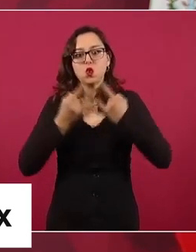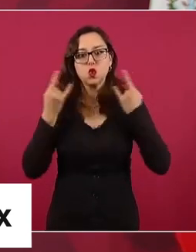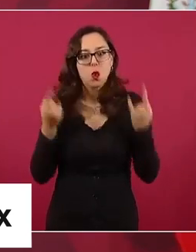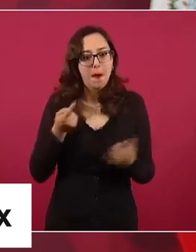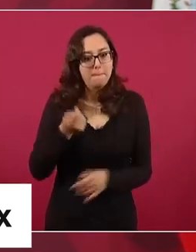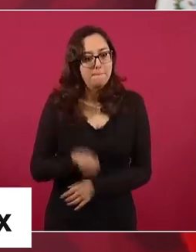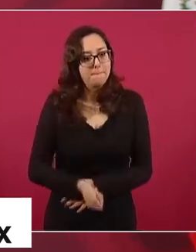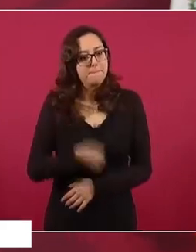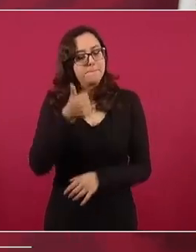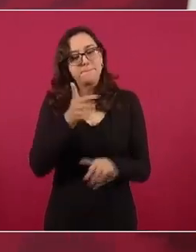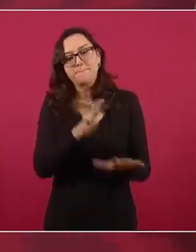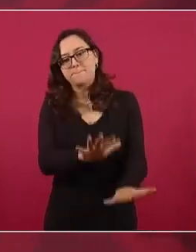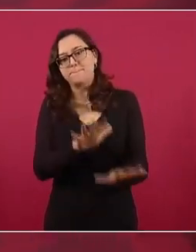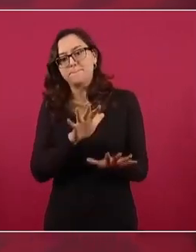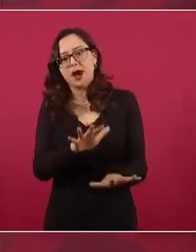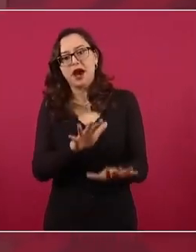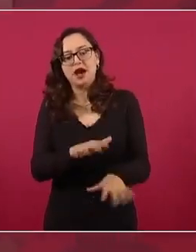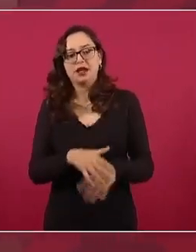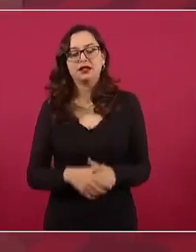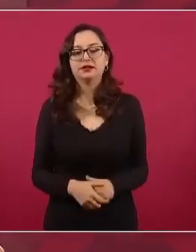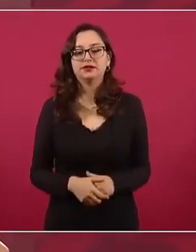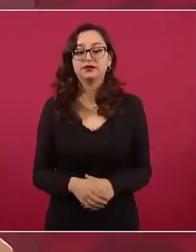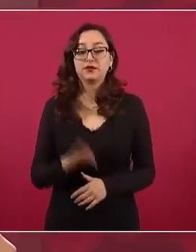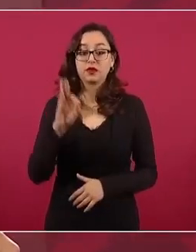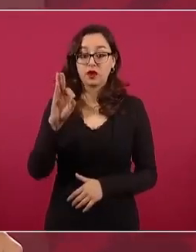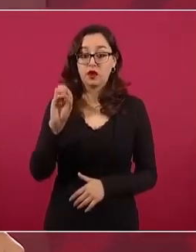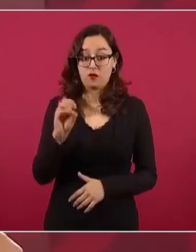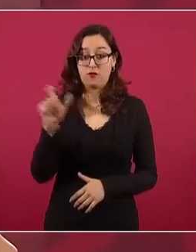decía Fox en campaña